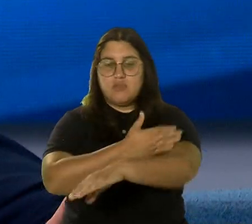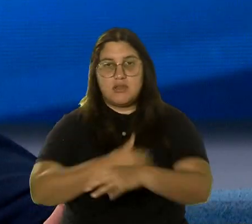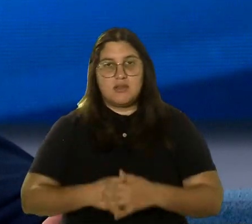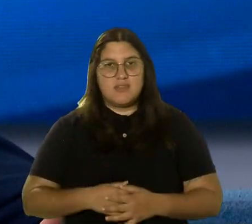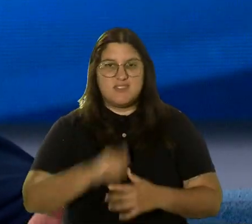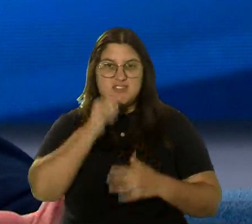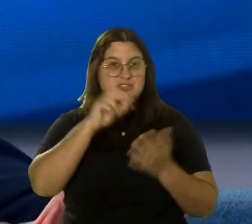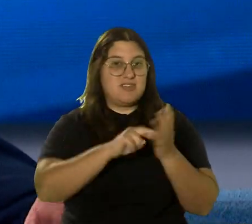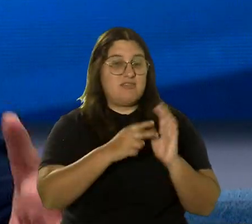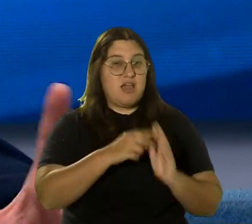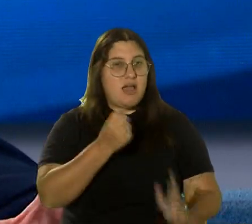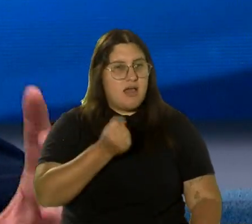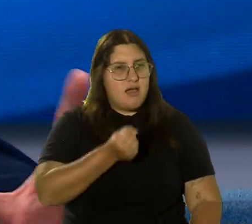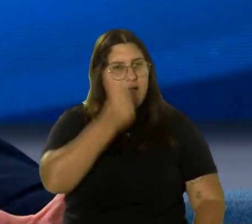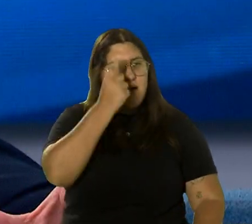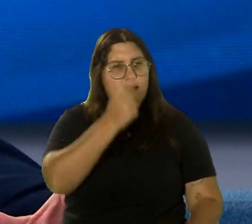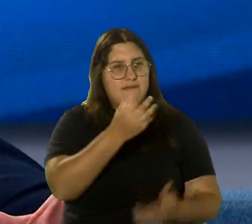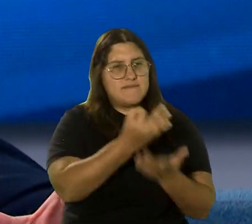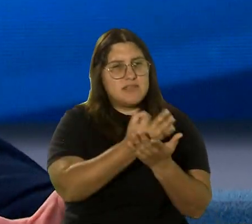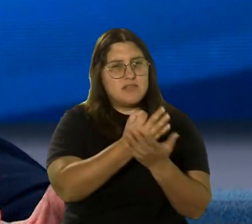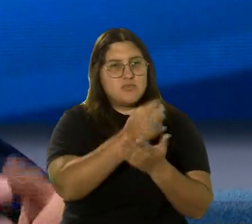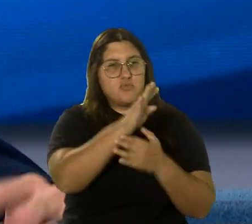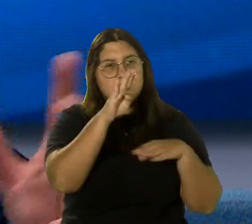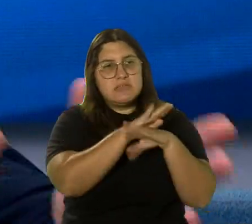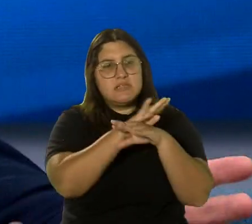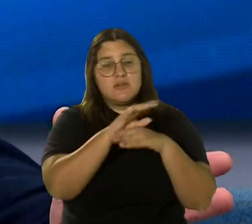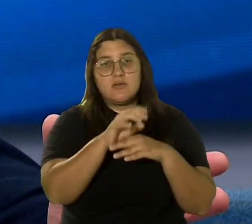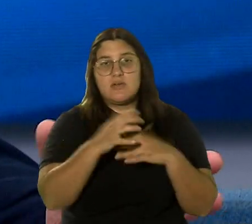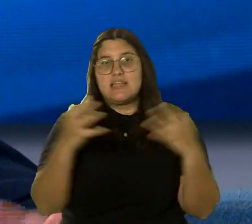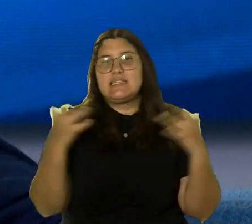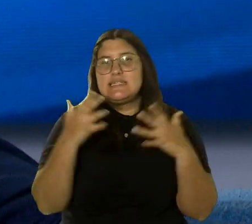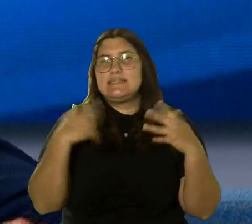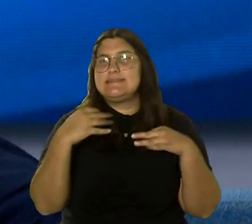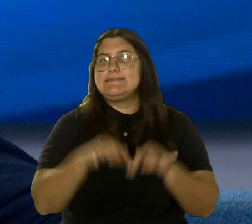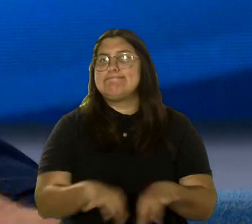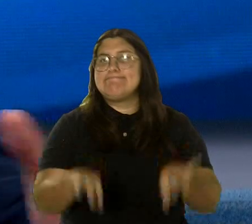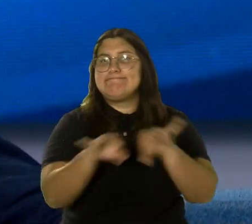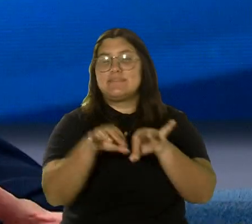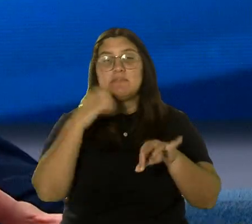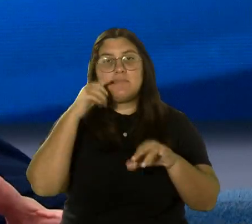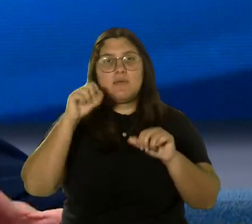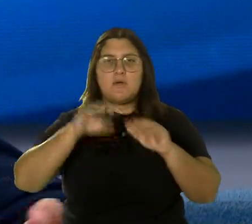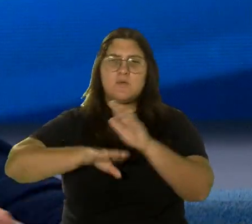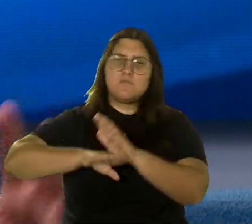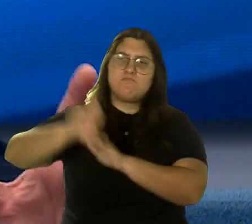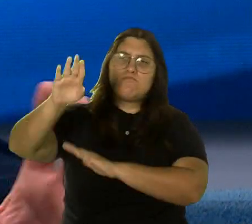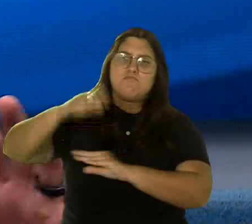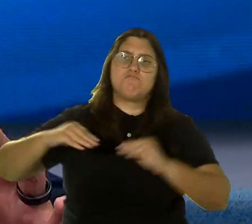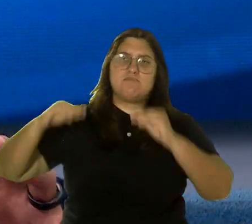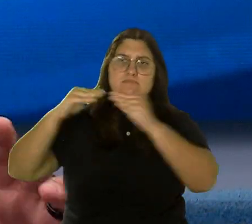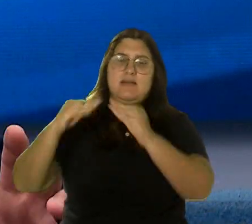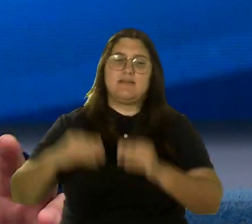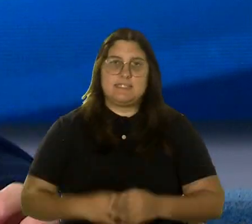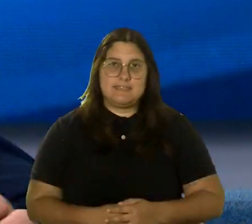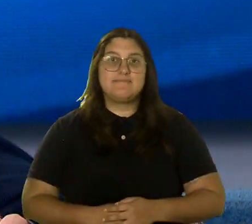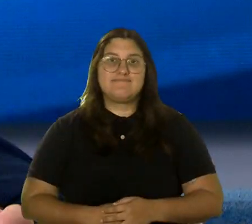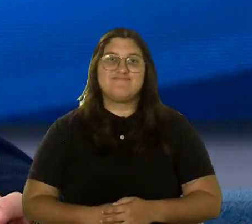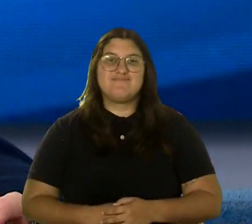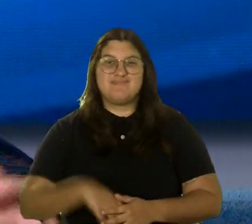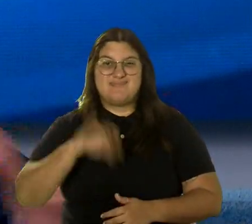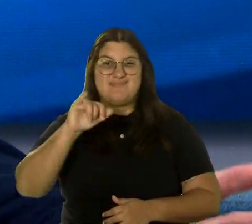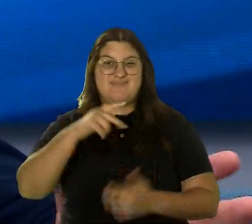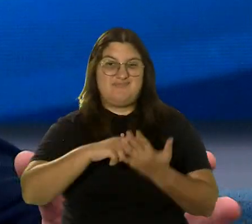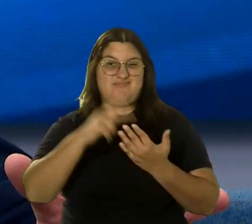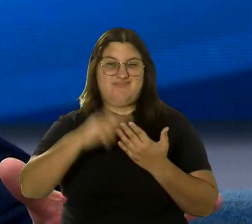finanzas de tu negocio que entender cuáles son las importantes para el crecimiento y cuáles son las herramientas que estén disponibles. En fin, es un programa